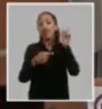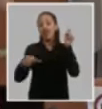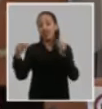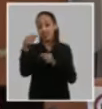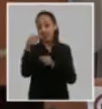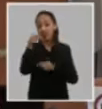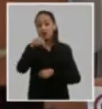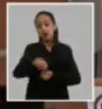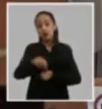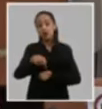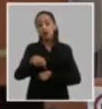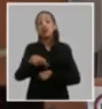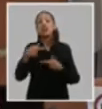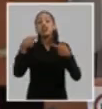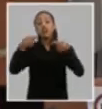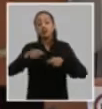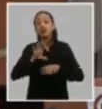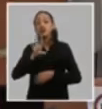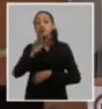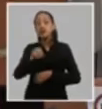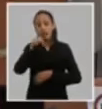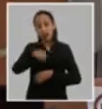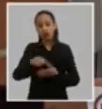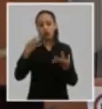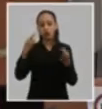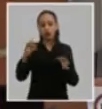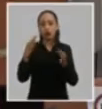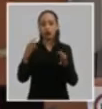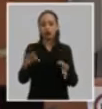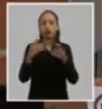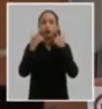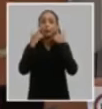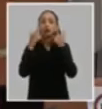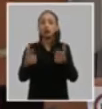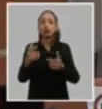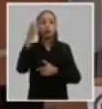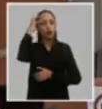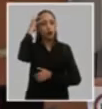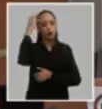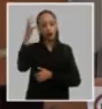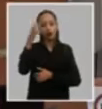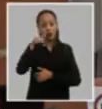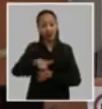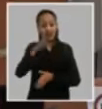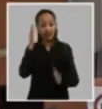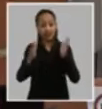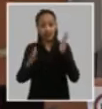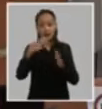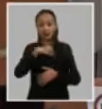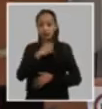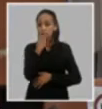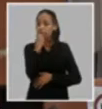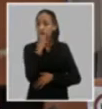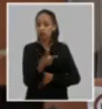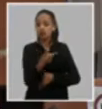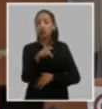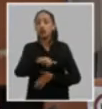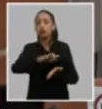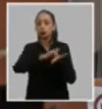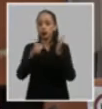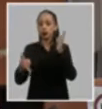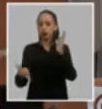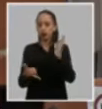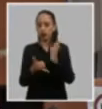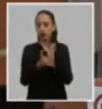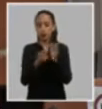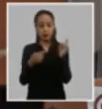que se definen en estos documentos que son rectores para la gestión de gobierno en este periodo tenemos que hacer énfasis en la gestión de esos proyectos